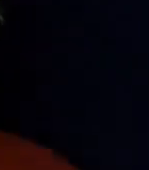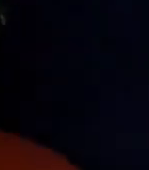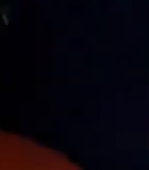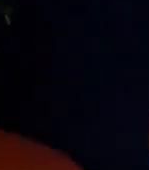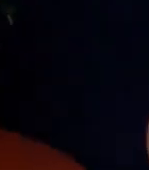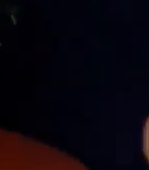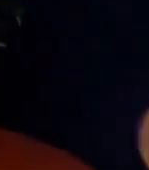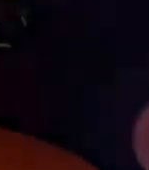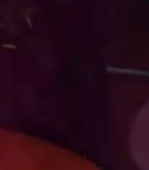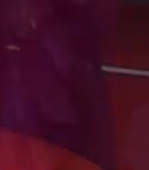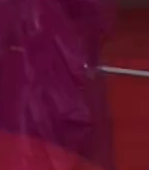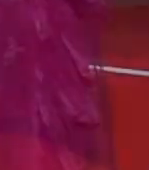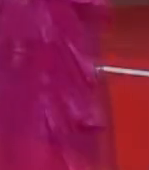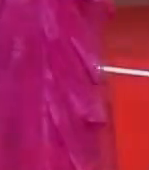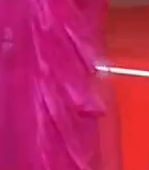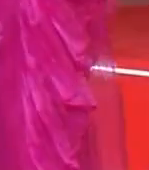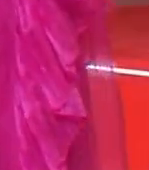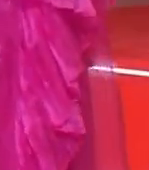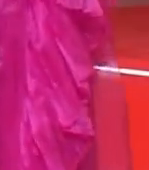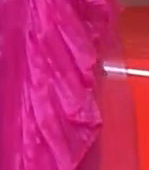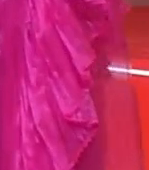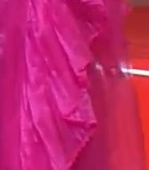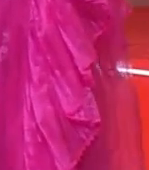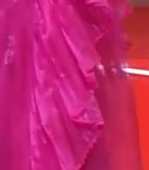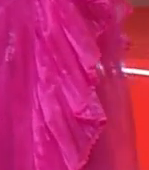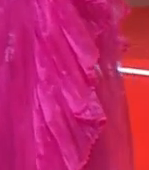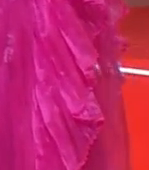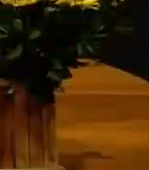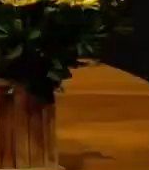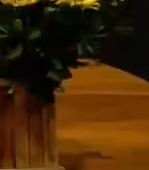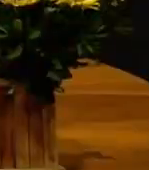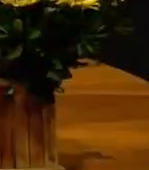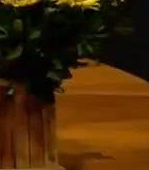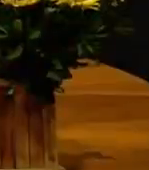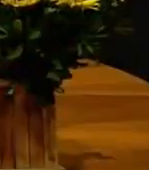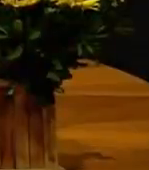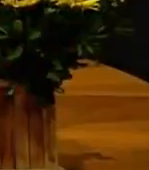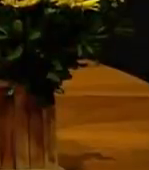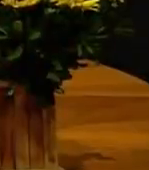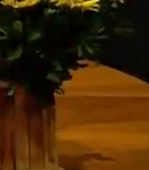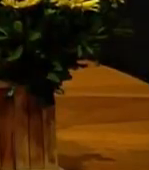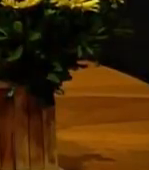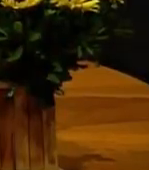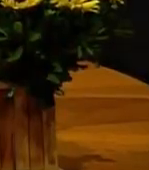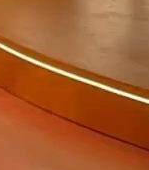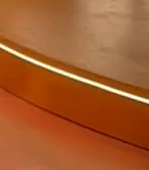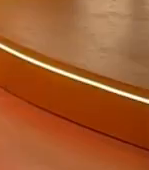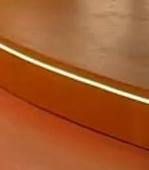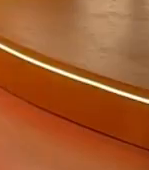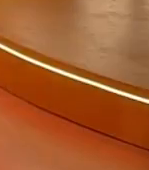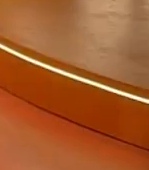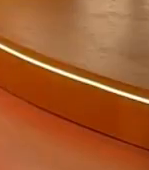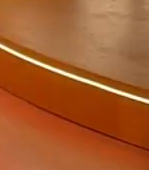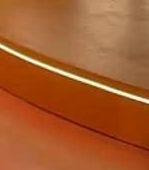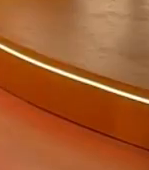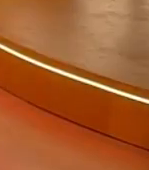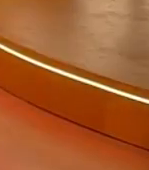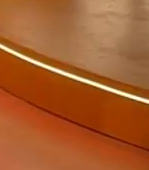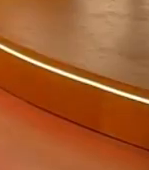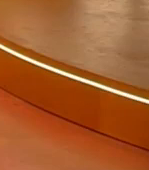VEN ACÁ Conducido por Eugenia León Una coproducción de Canal 11 y Canal 22